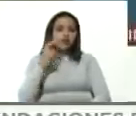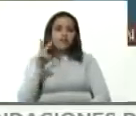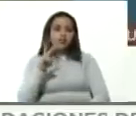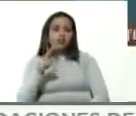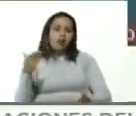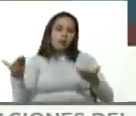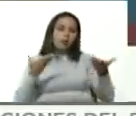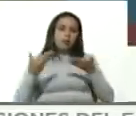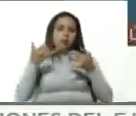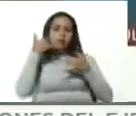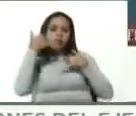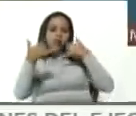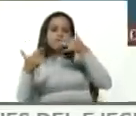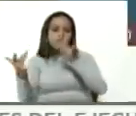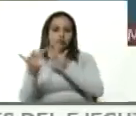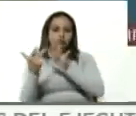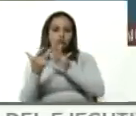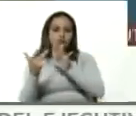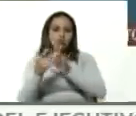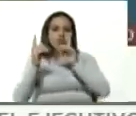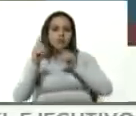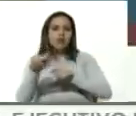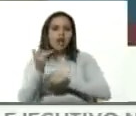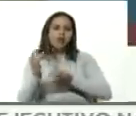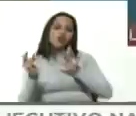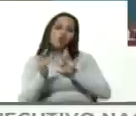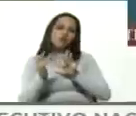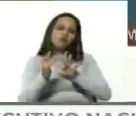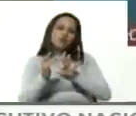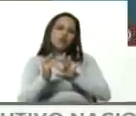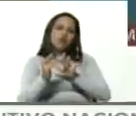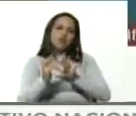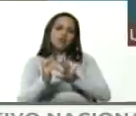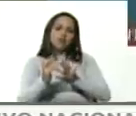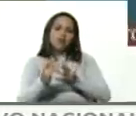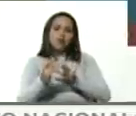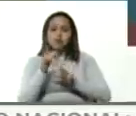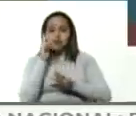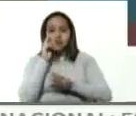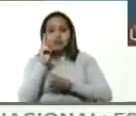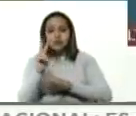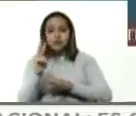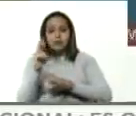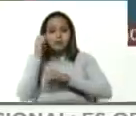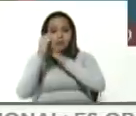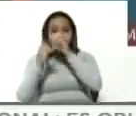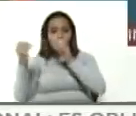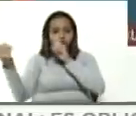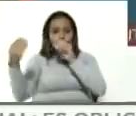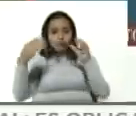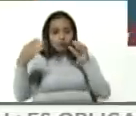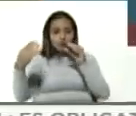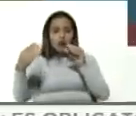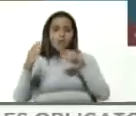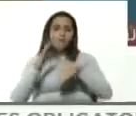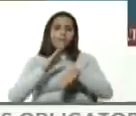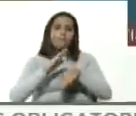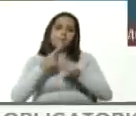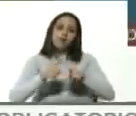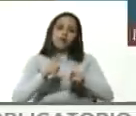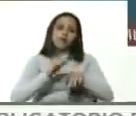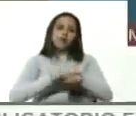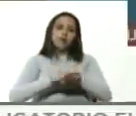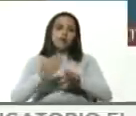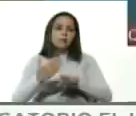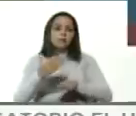hemos en ningún momento puesto sobre la mesa las videoconferencias porque el presidente Maduro incluso quería venir ahora y quiere